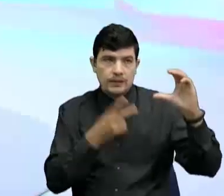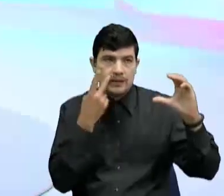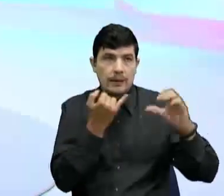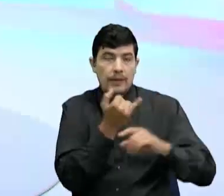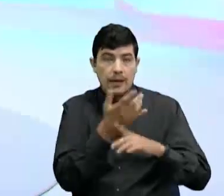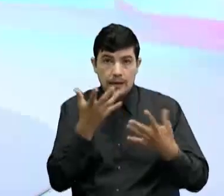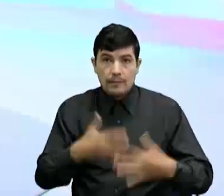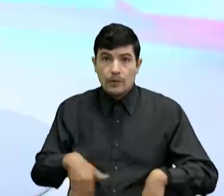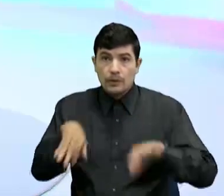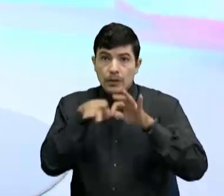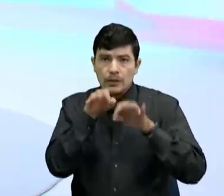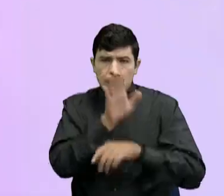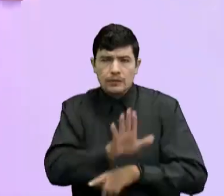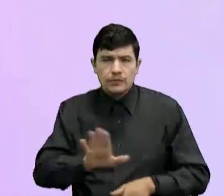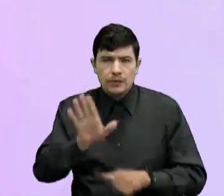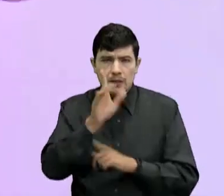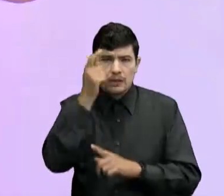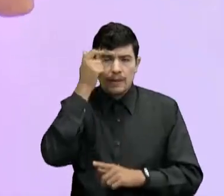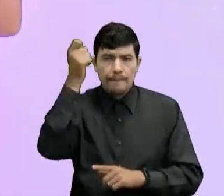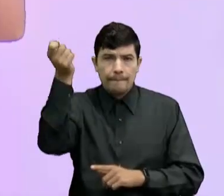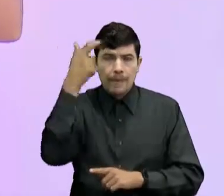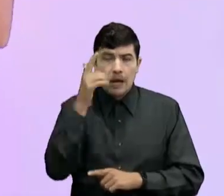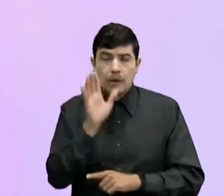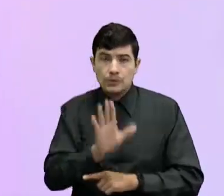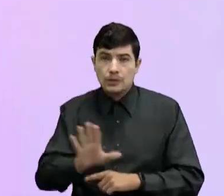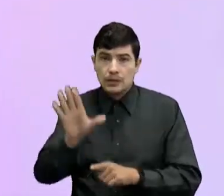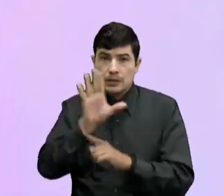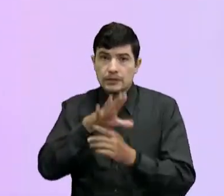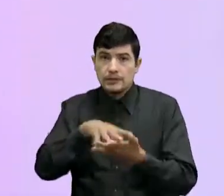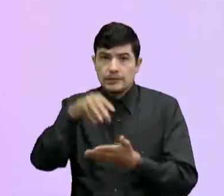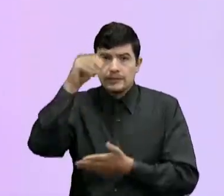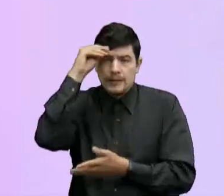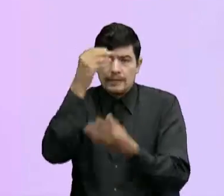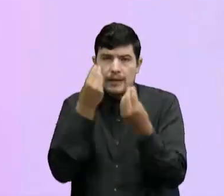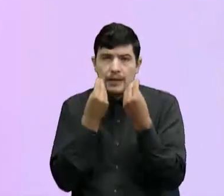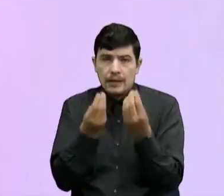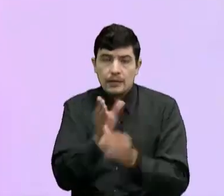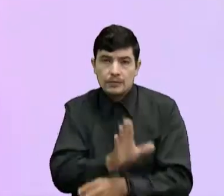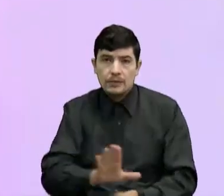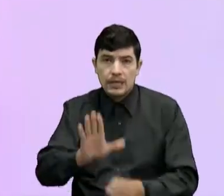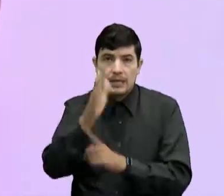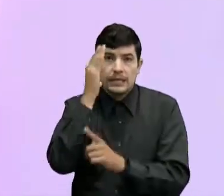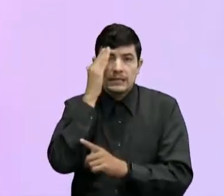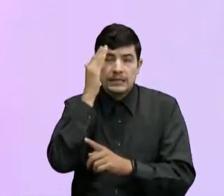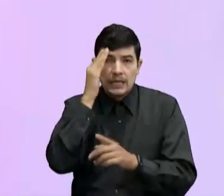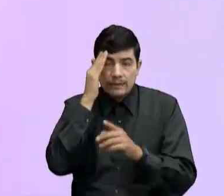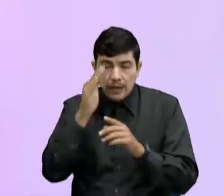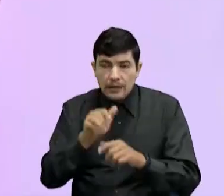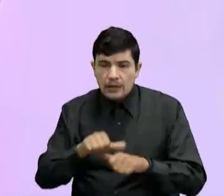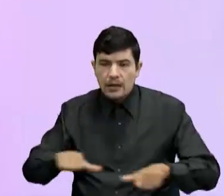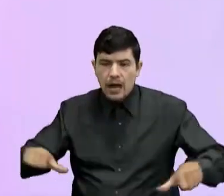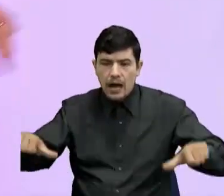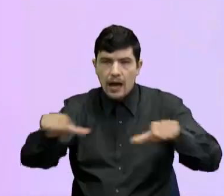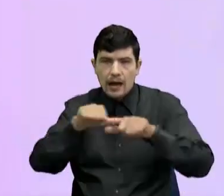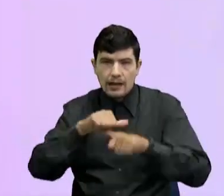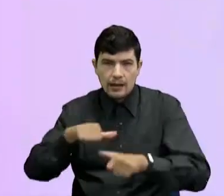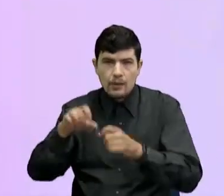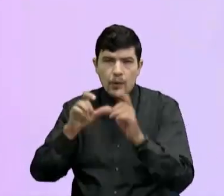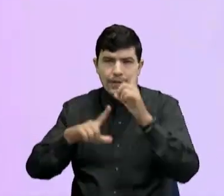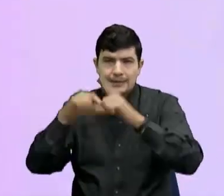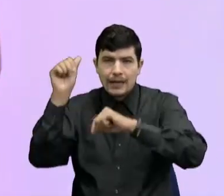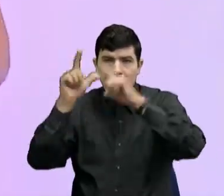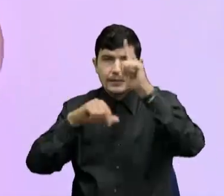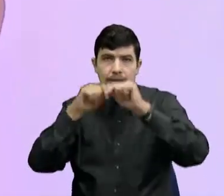Importantísimo Que ustedes tengan Estos datos Anotaditos en su cuaderno Para que sepan Cuál es la posición Astronómica De